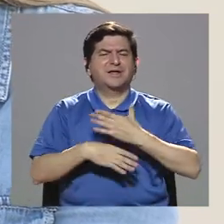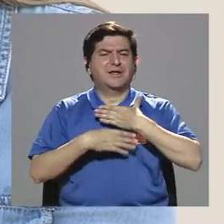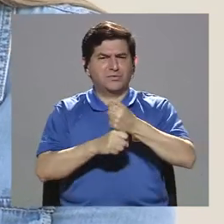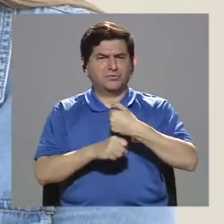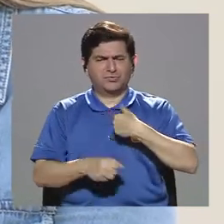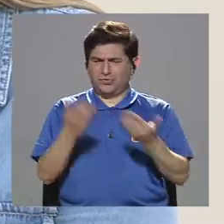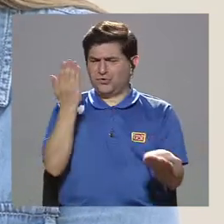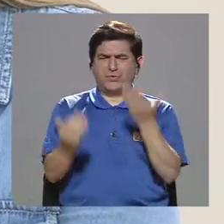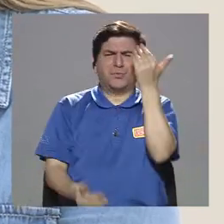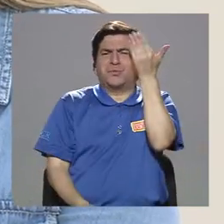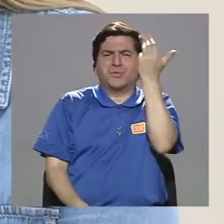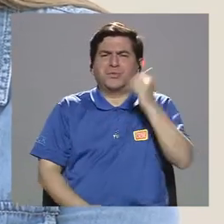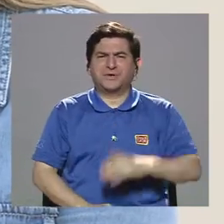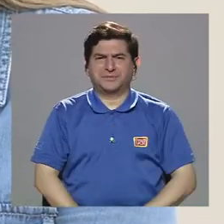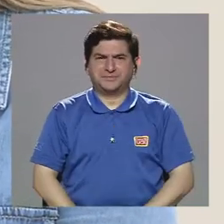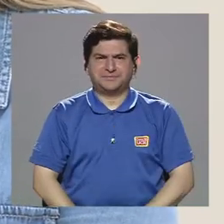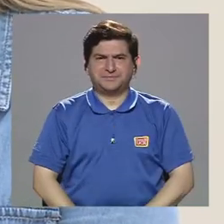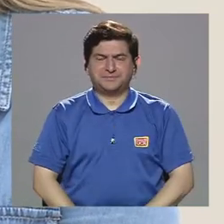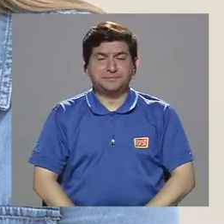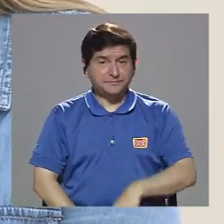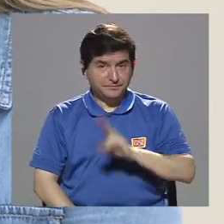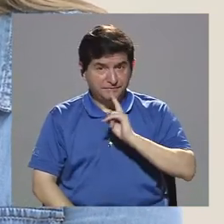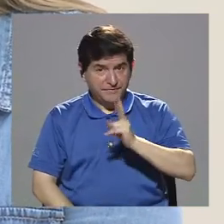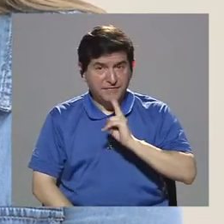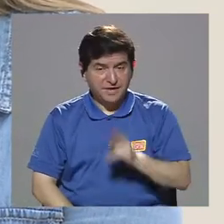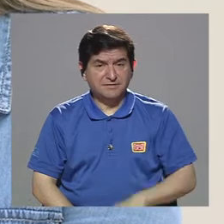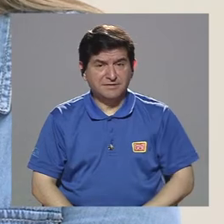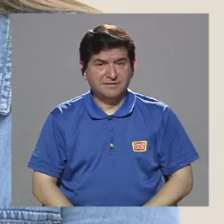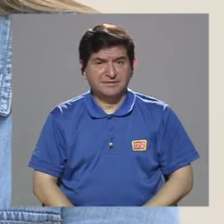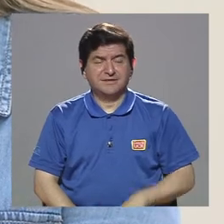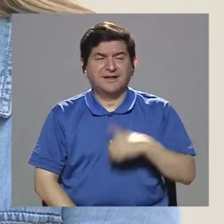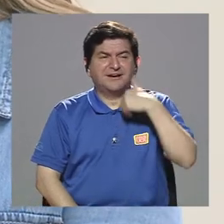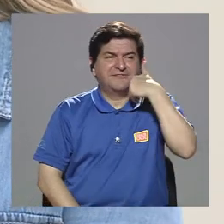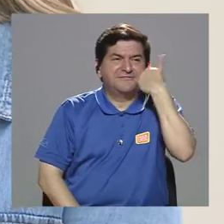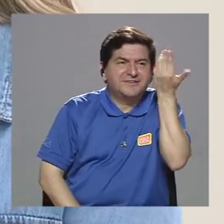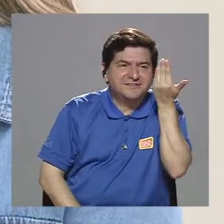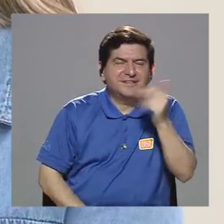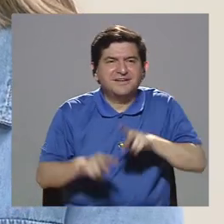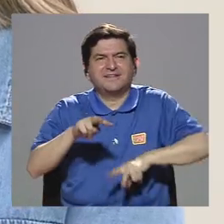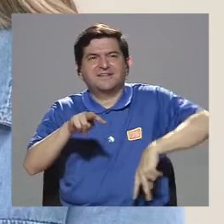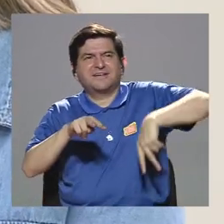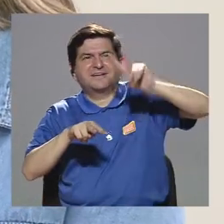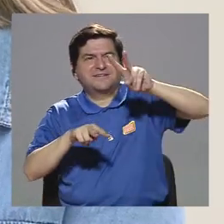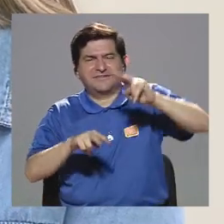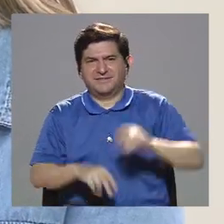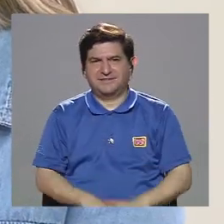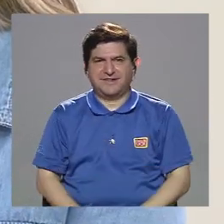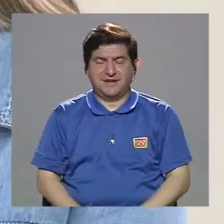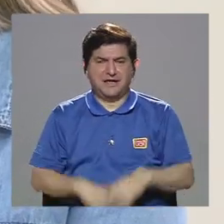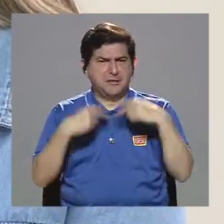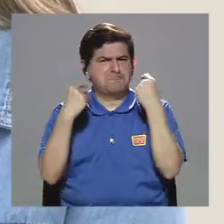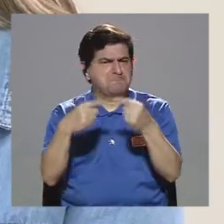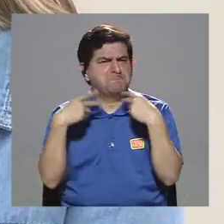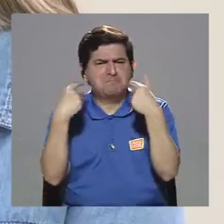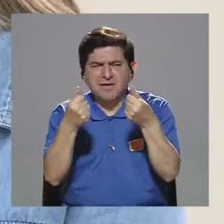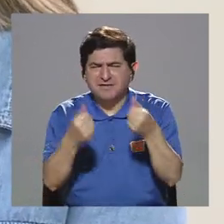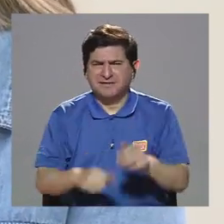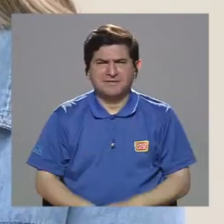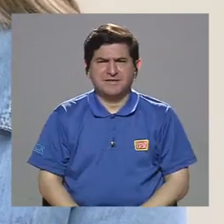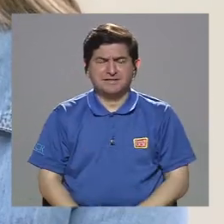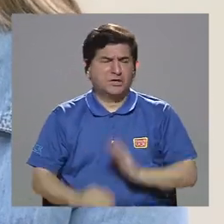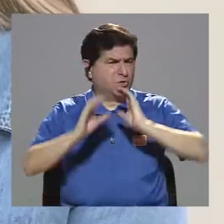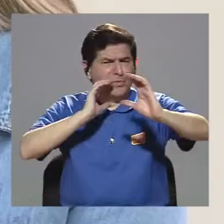o sea, realmente las facilidades y las ventajas en tema de inmediatez, de rapidez, de